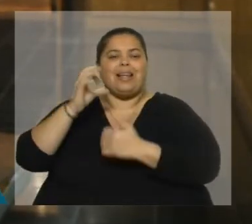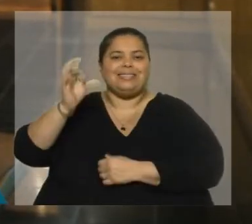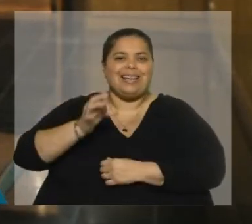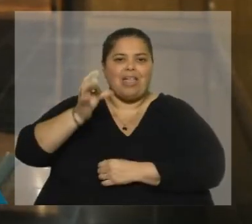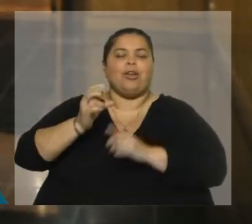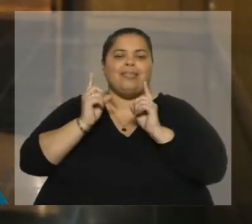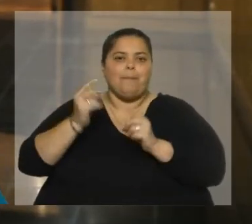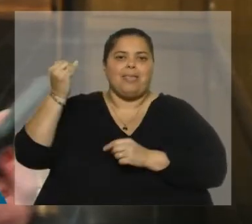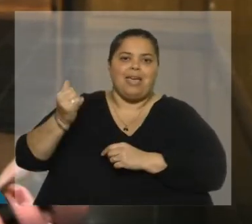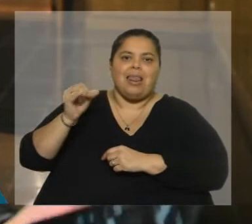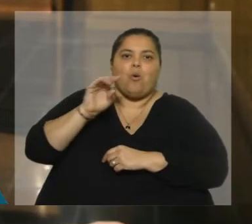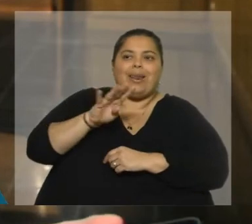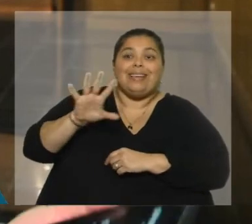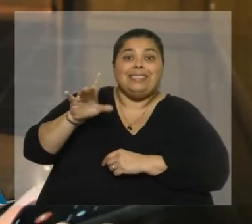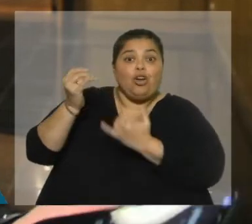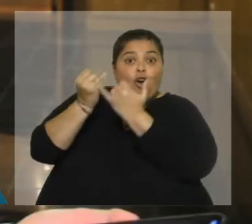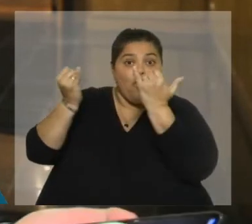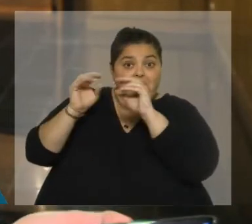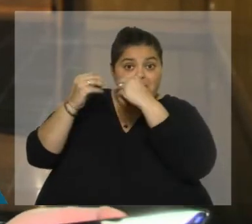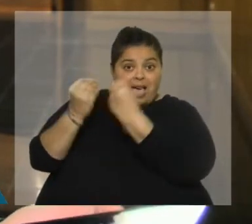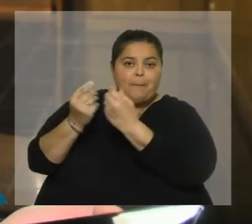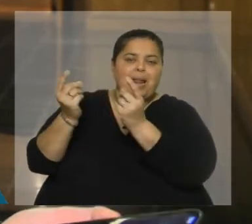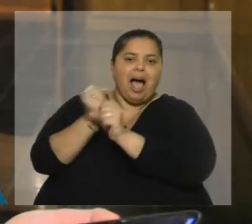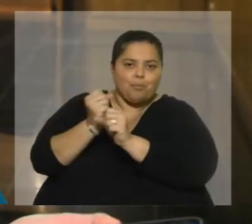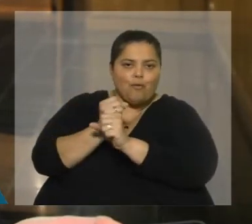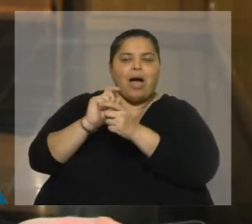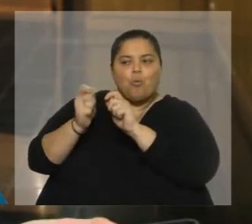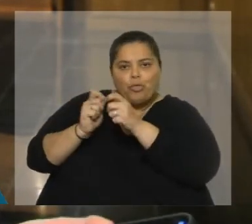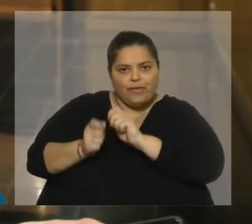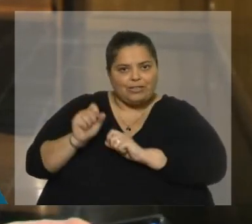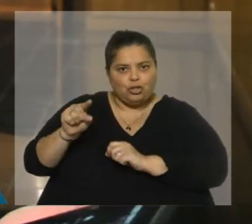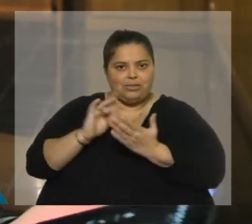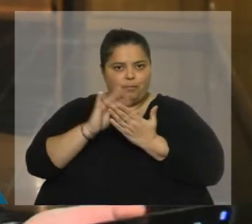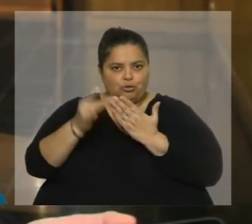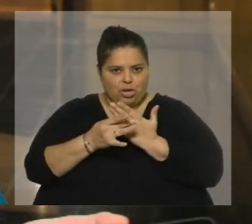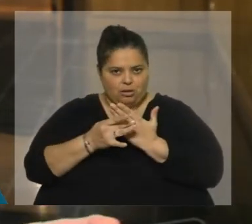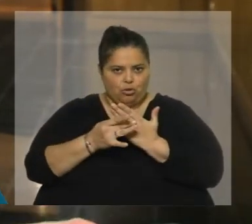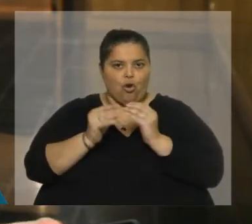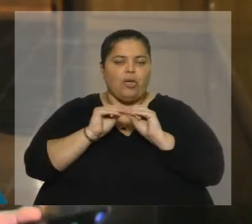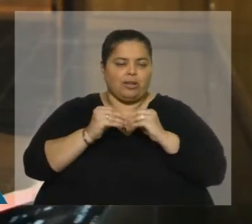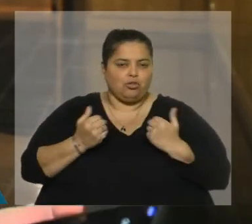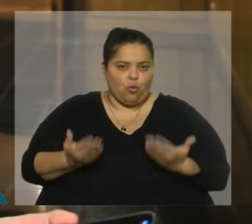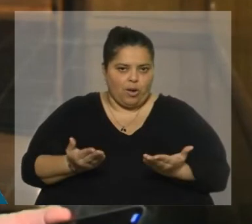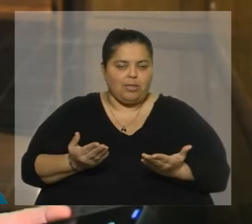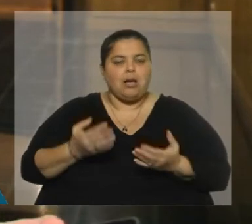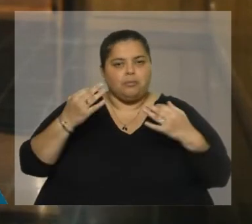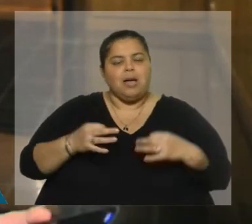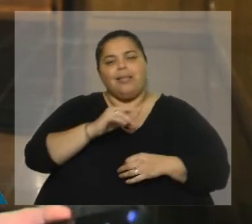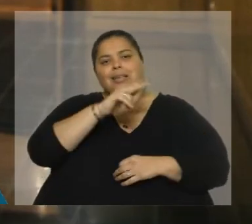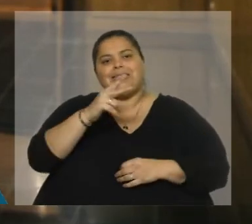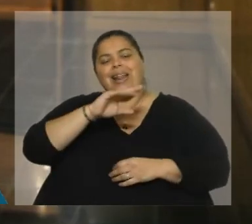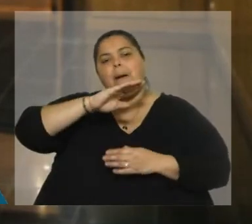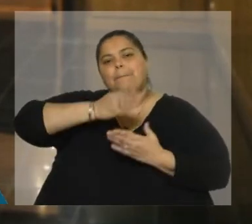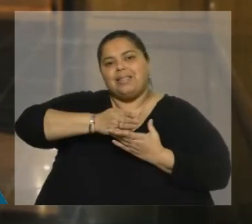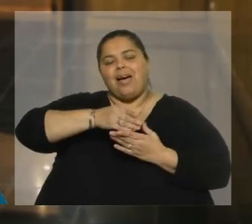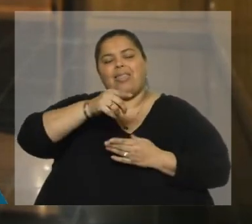45 días para aprobar con modificaciones este proyecto de rendición de cuentas y llegar así a la tercera mitad del año con